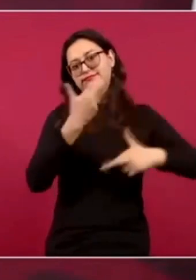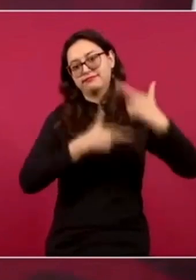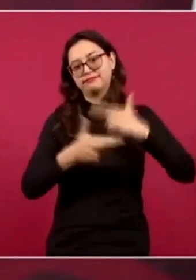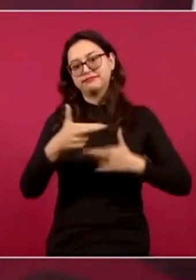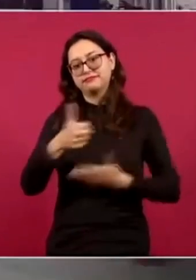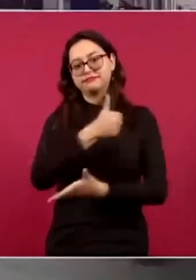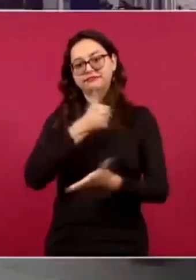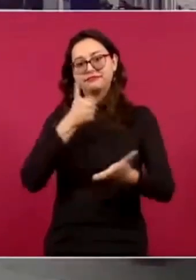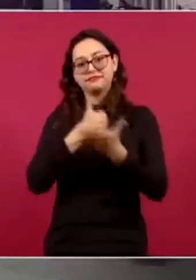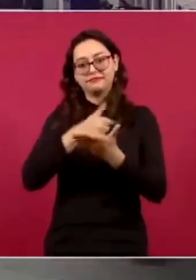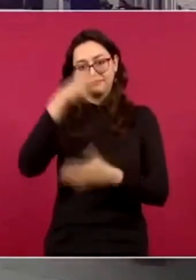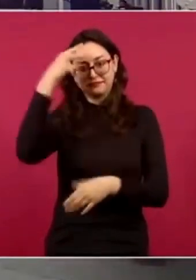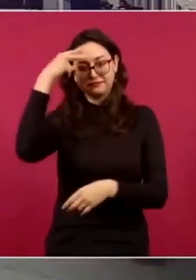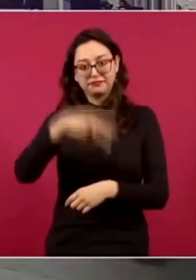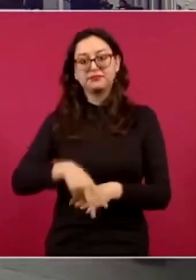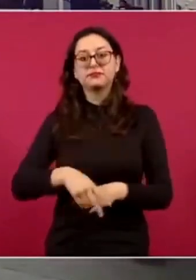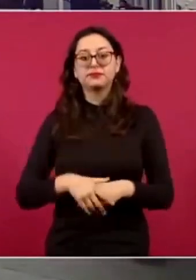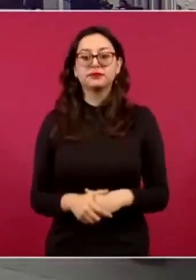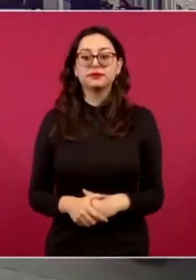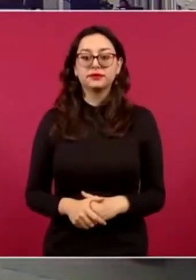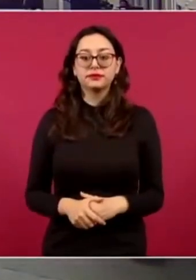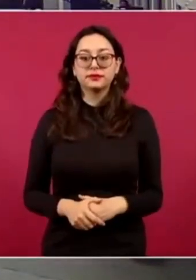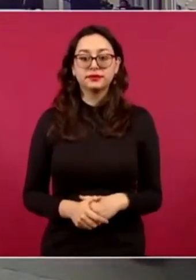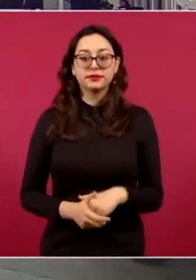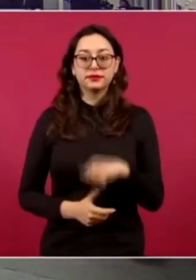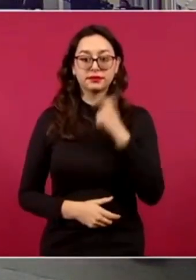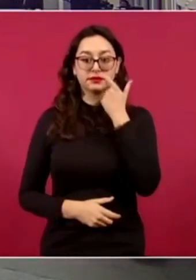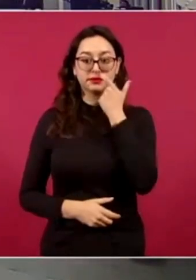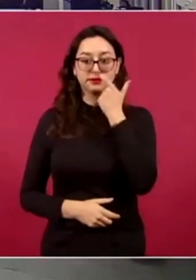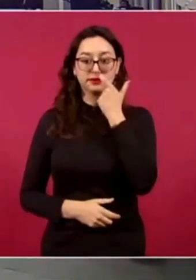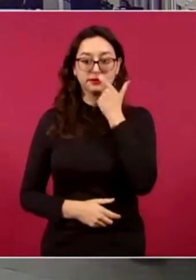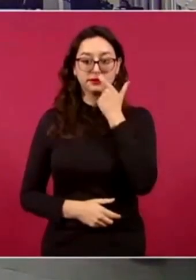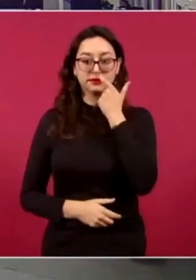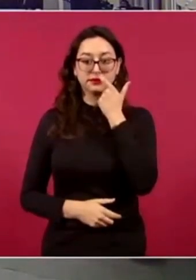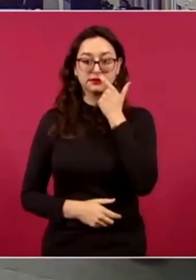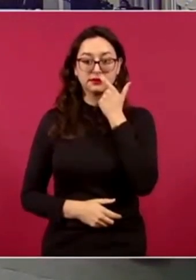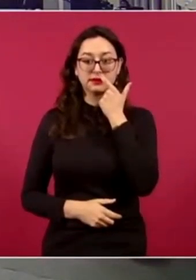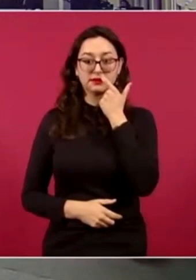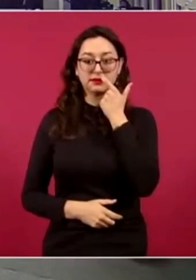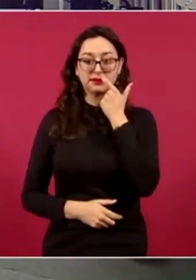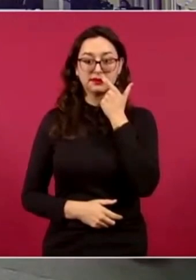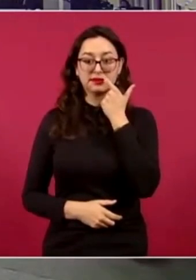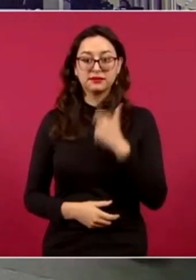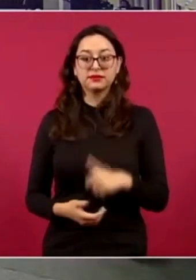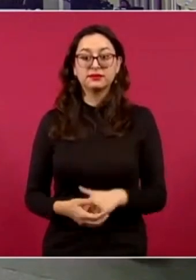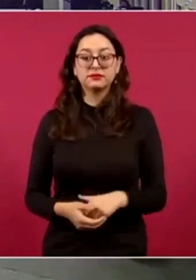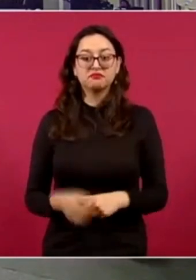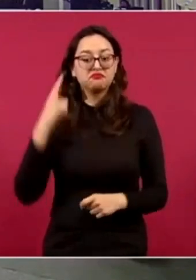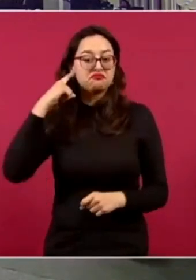¿mande? ¿va la República Dominicana? ¿en República Dominicana? no